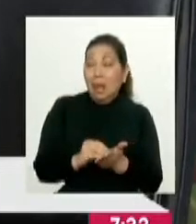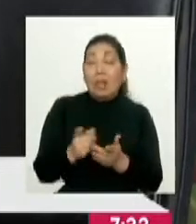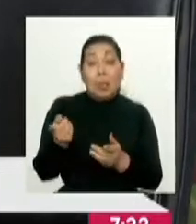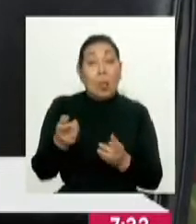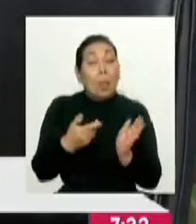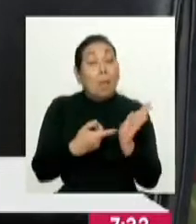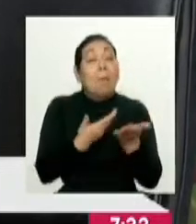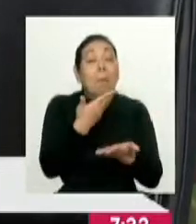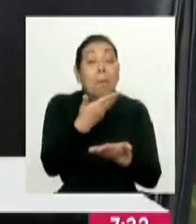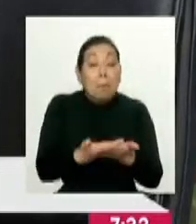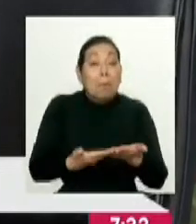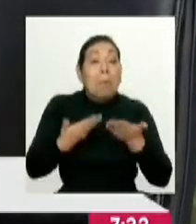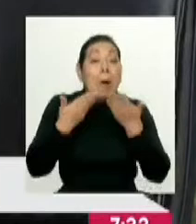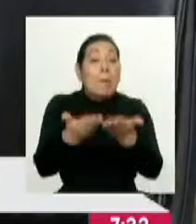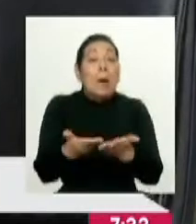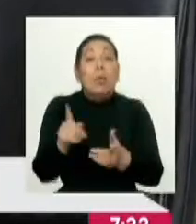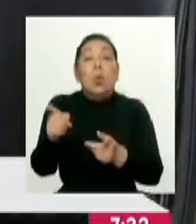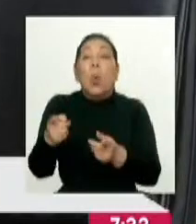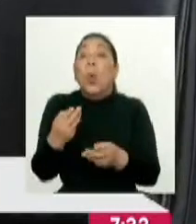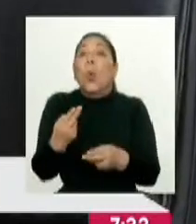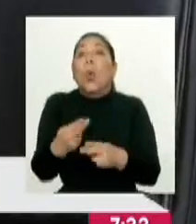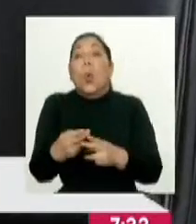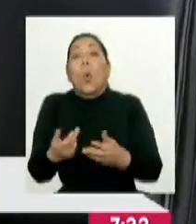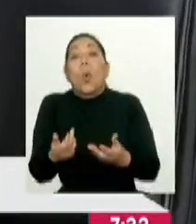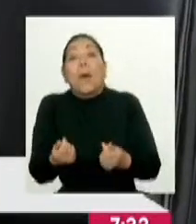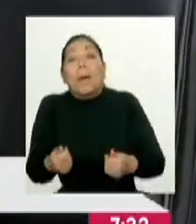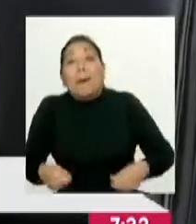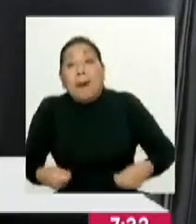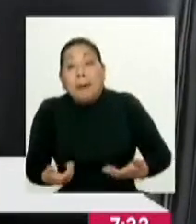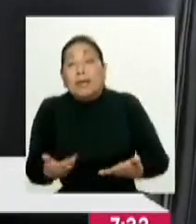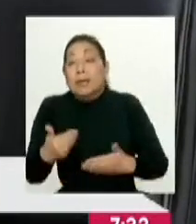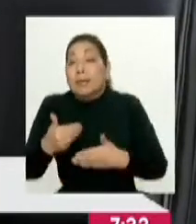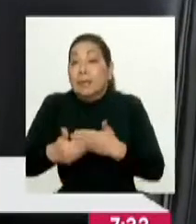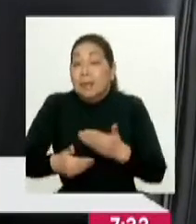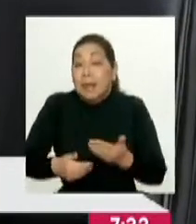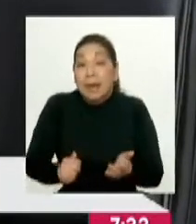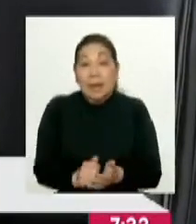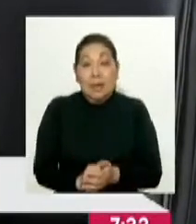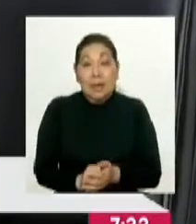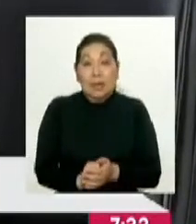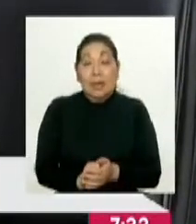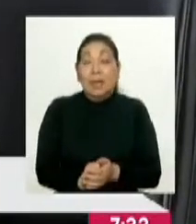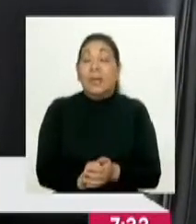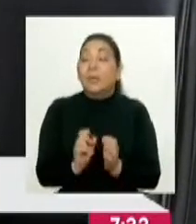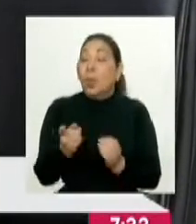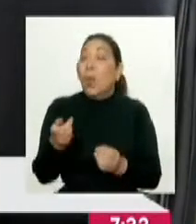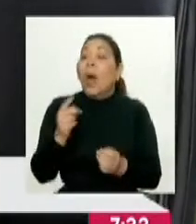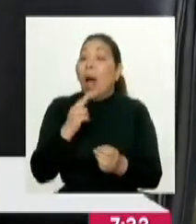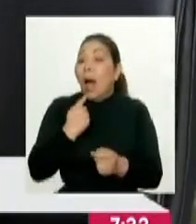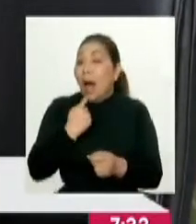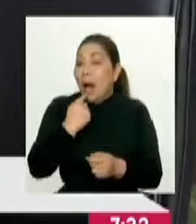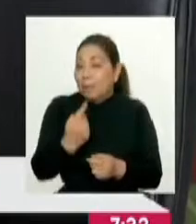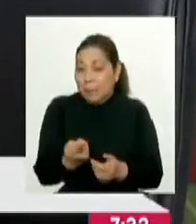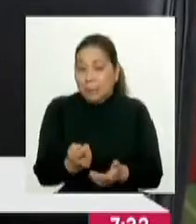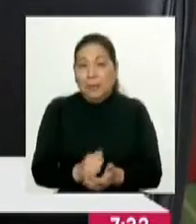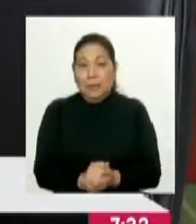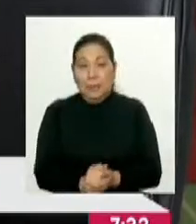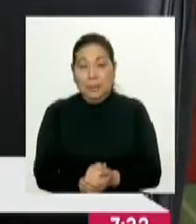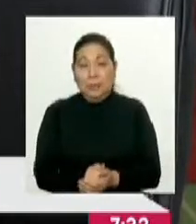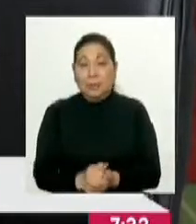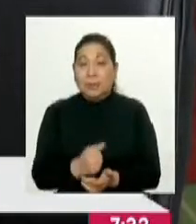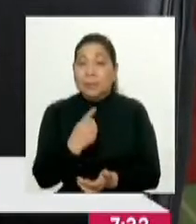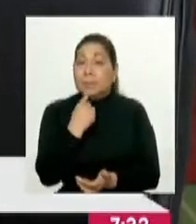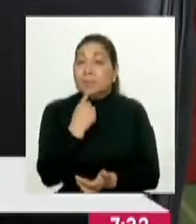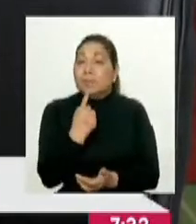tiempo de presentar el primer informe. 9 es mañana hasta las 11 y 59. Exacto. Y nosotros, como